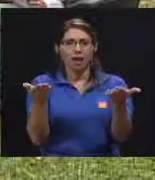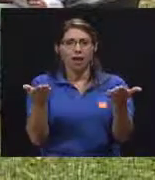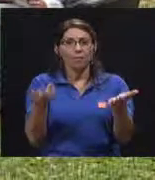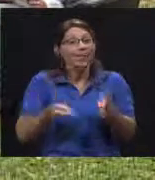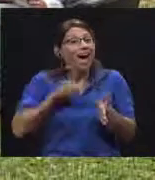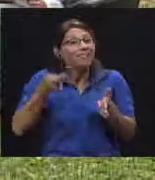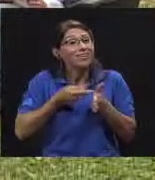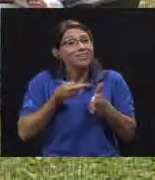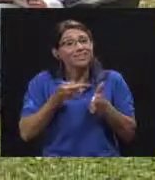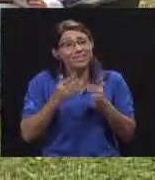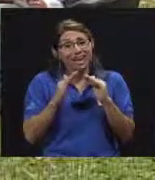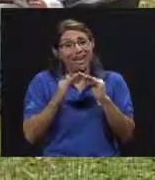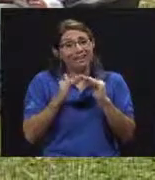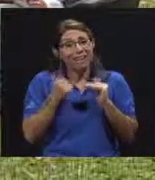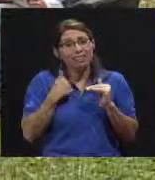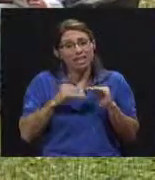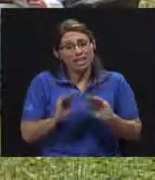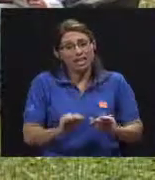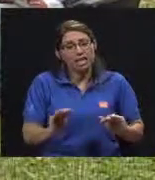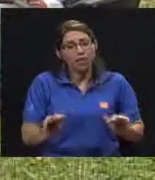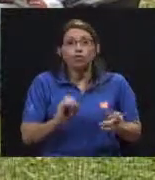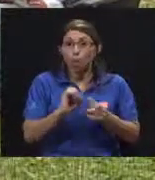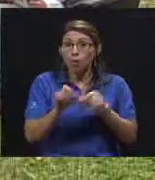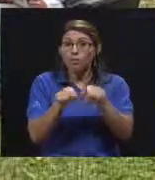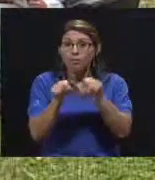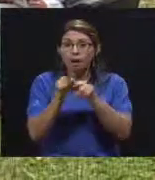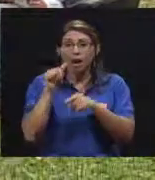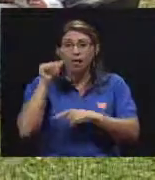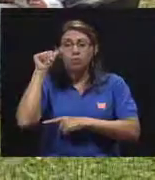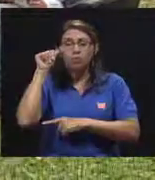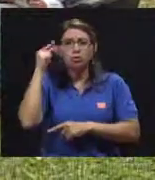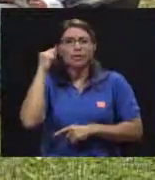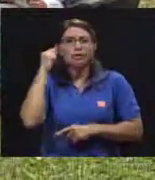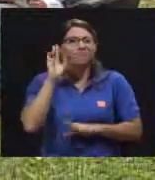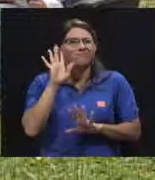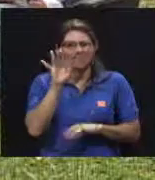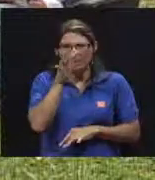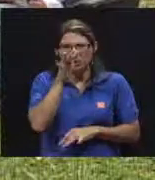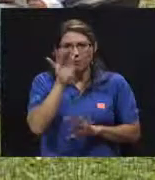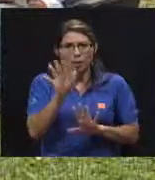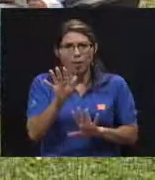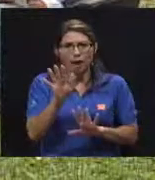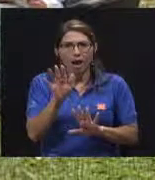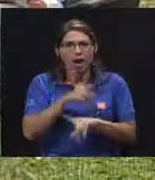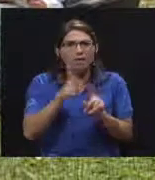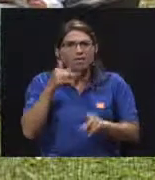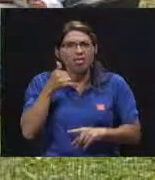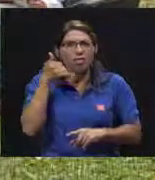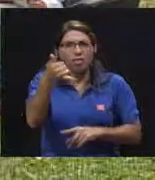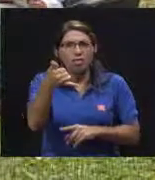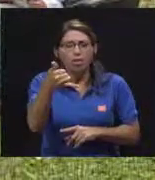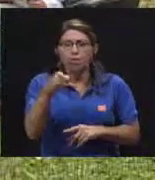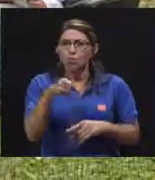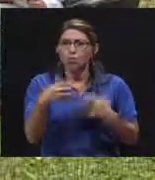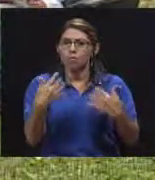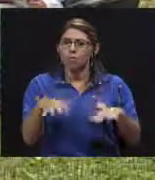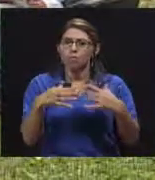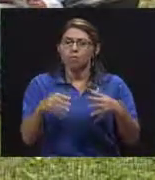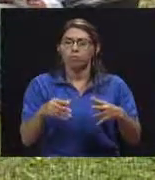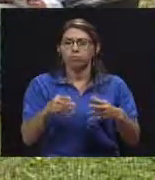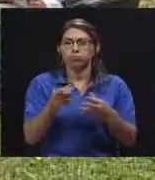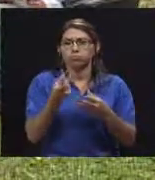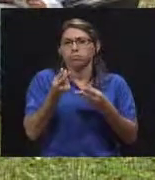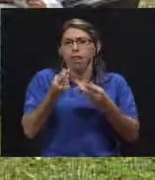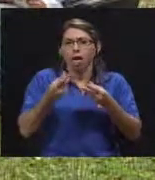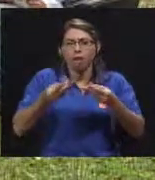¿verdad? Que por querer hacer una broma, cómo puede realmente desgastar esto, la inversión que se hace, tanto también